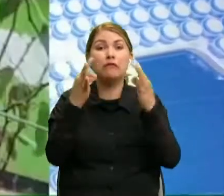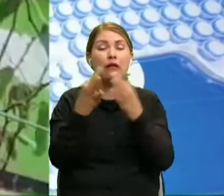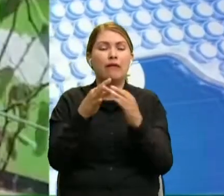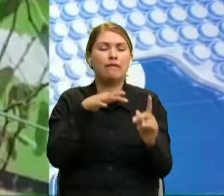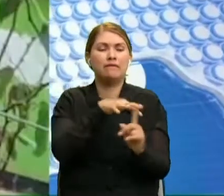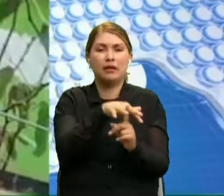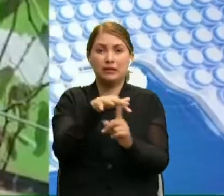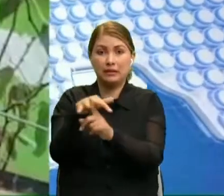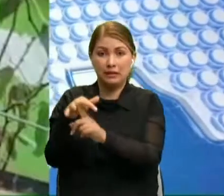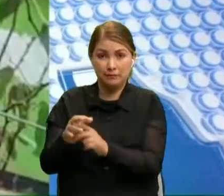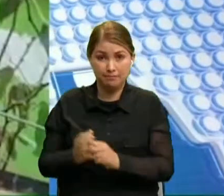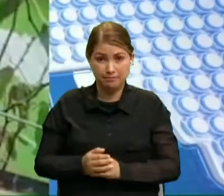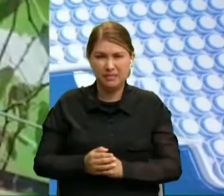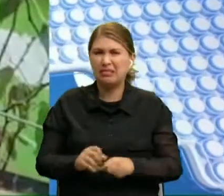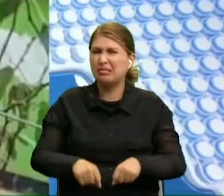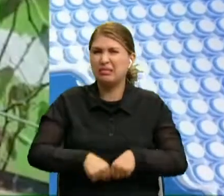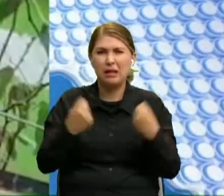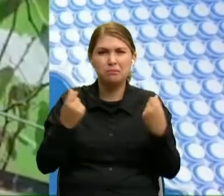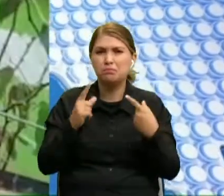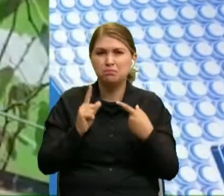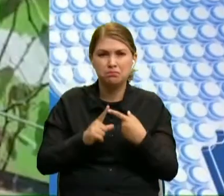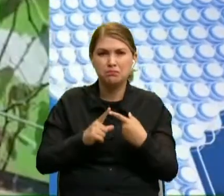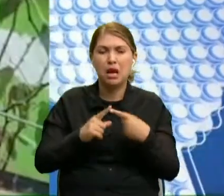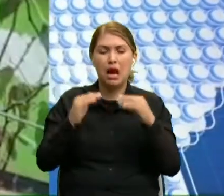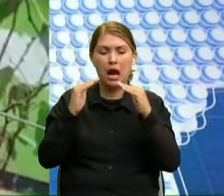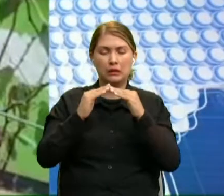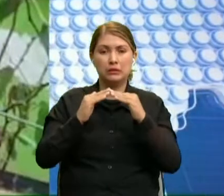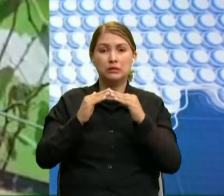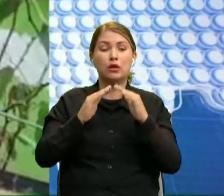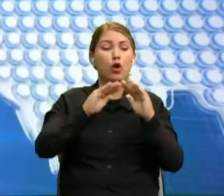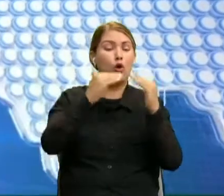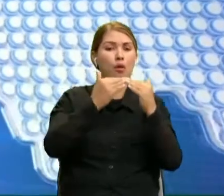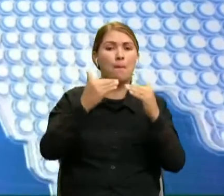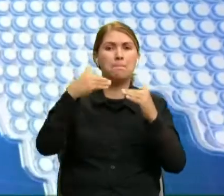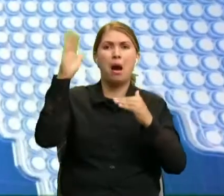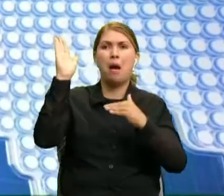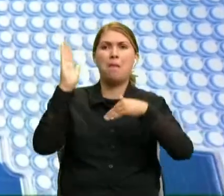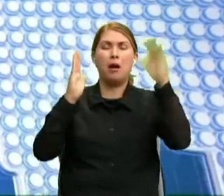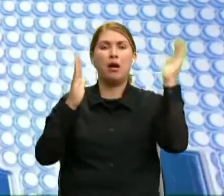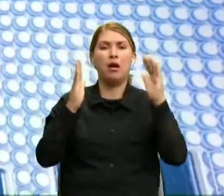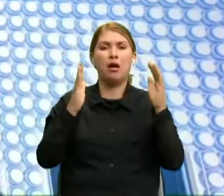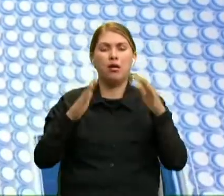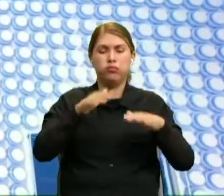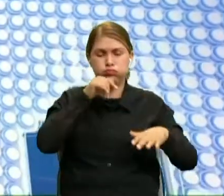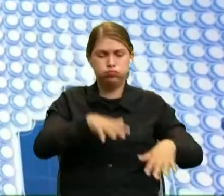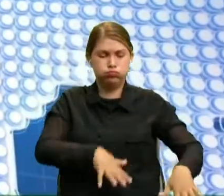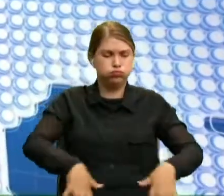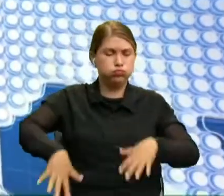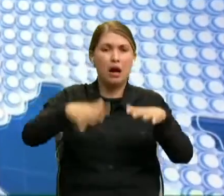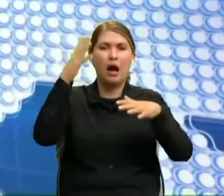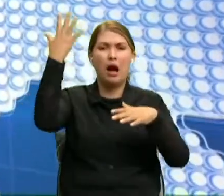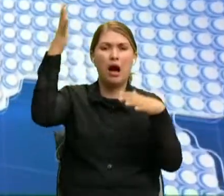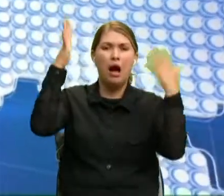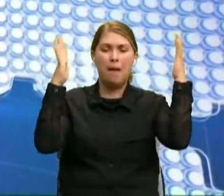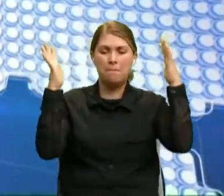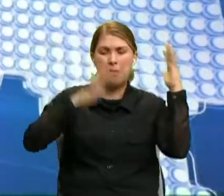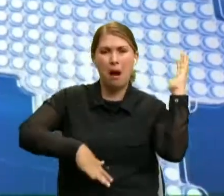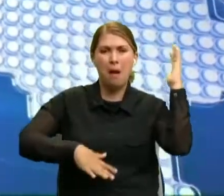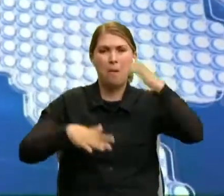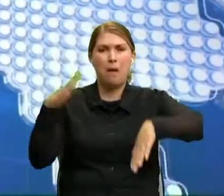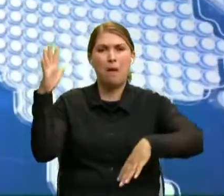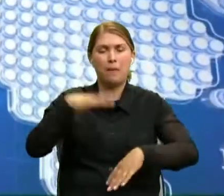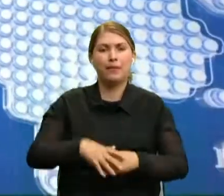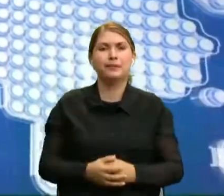afectadas. Dentro de los daños se registran casas y escuelas destechadas, inundaciones y árboles derribados. Nos